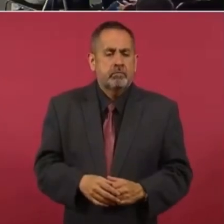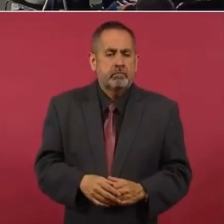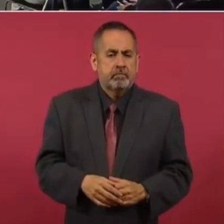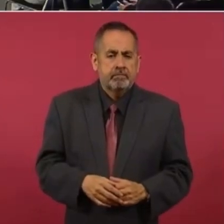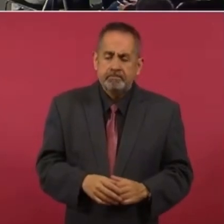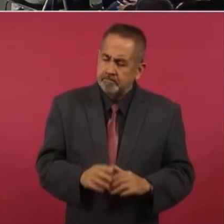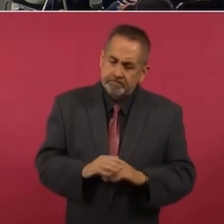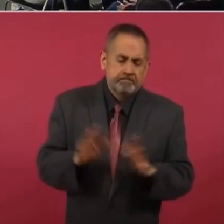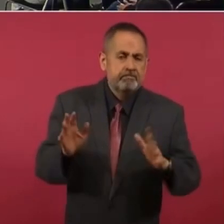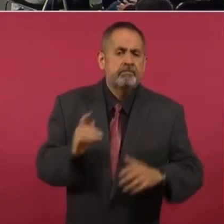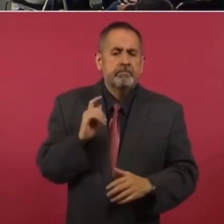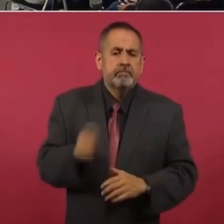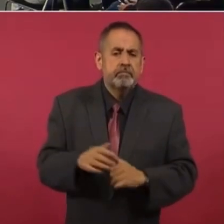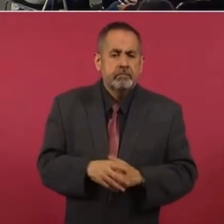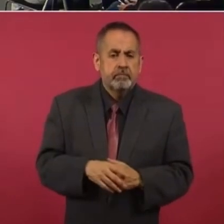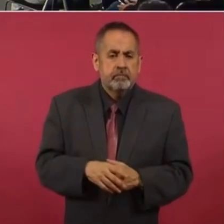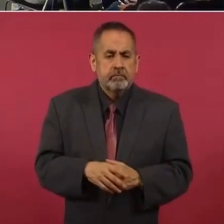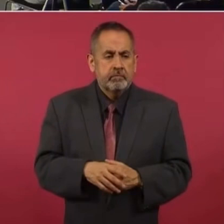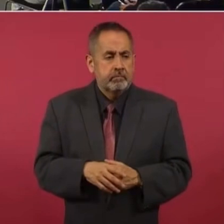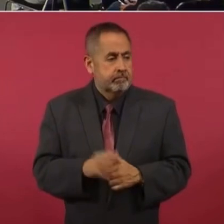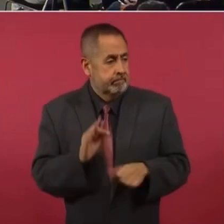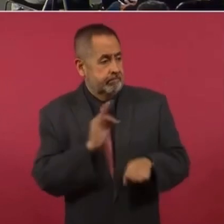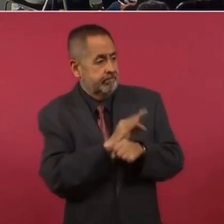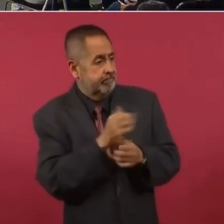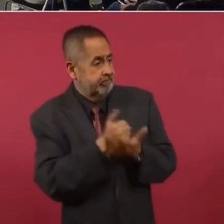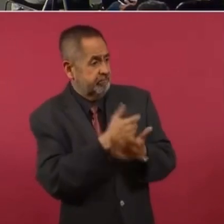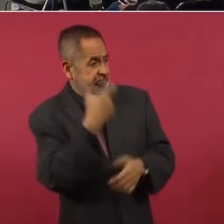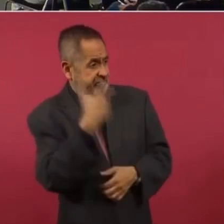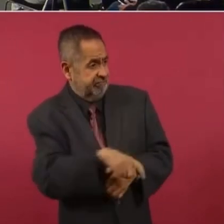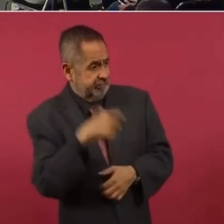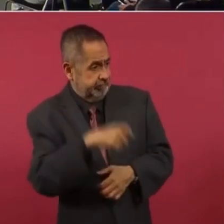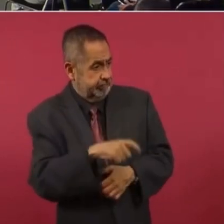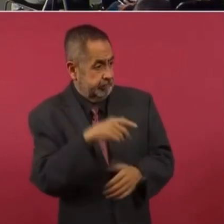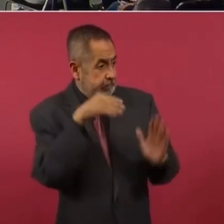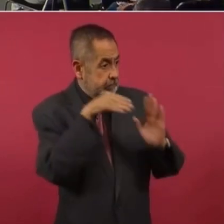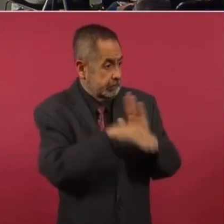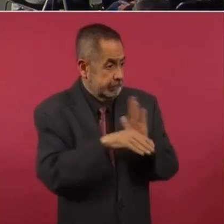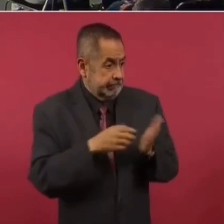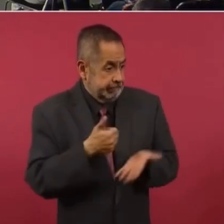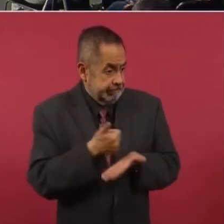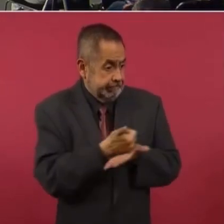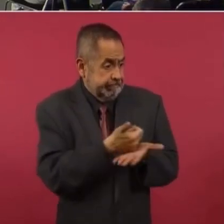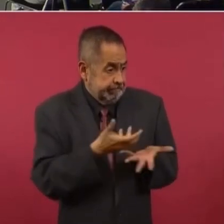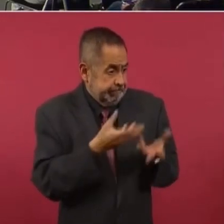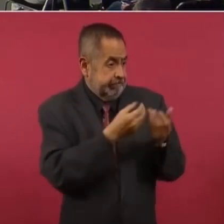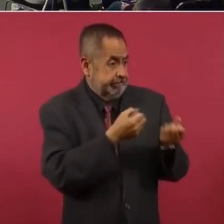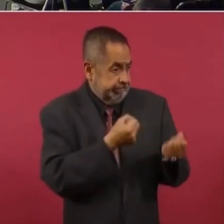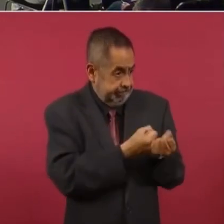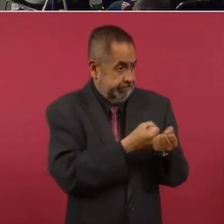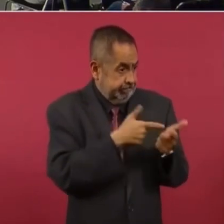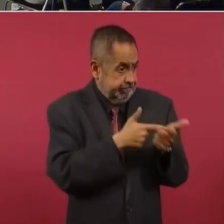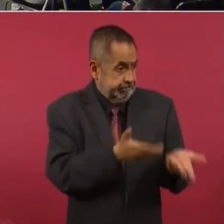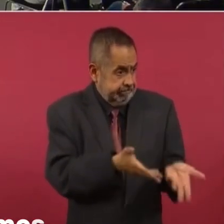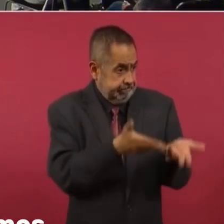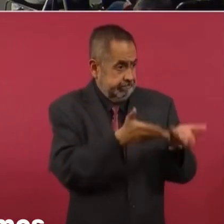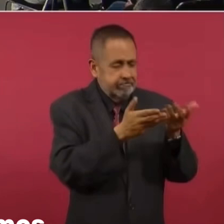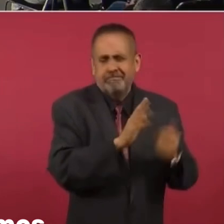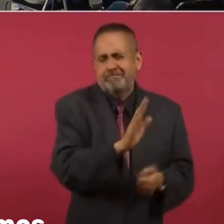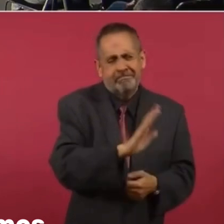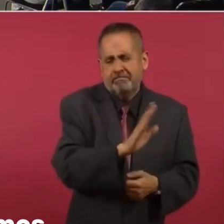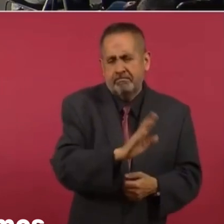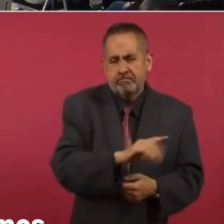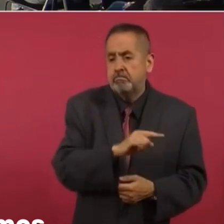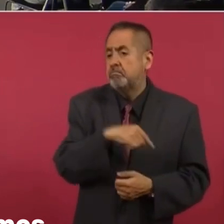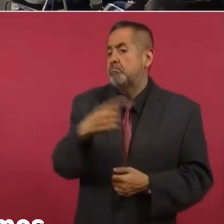rescatar a los de arriba, rescatar a los de abajo. Todavía